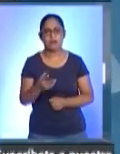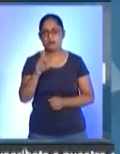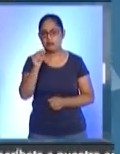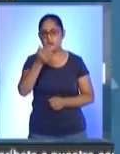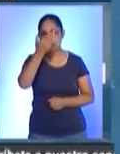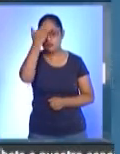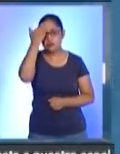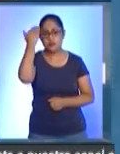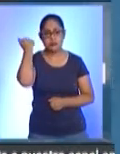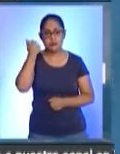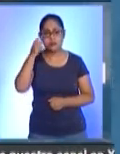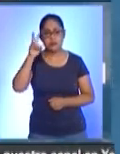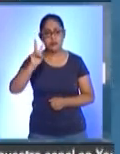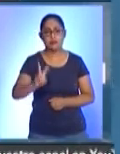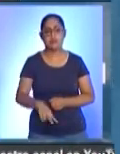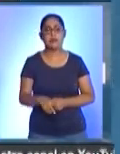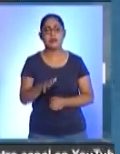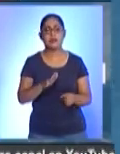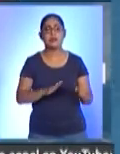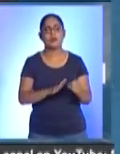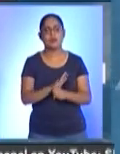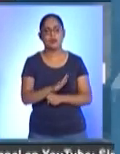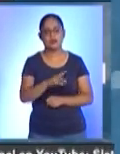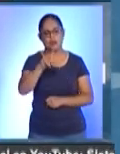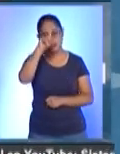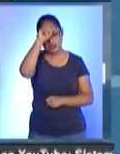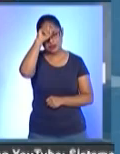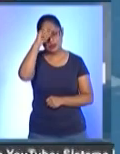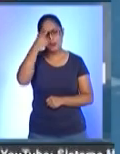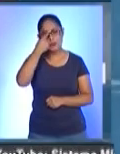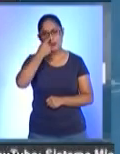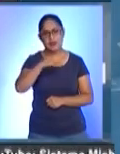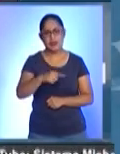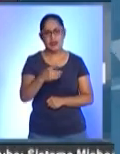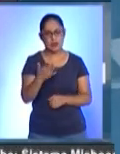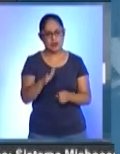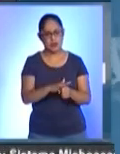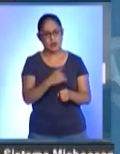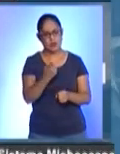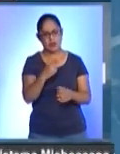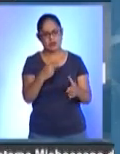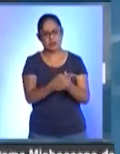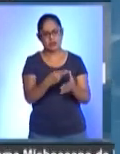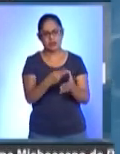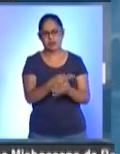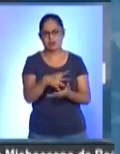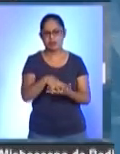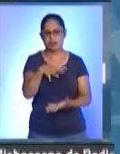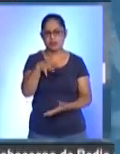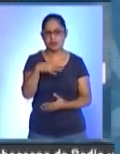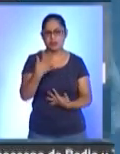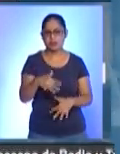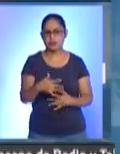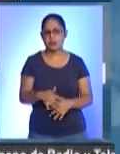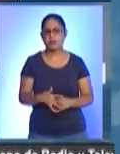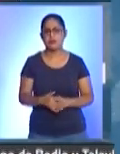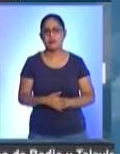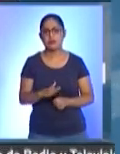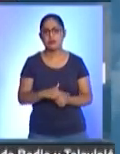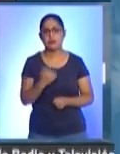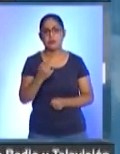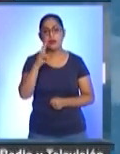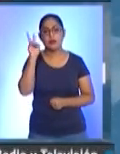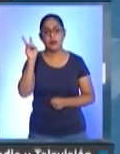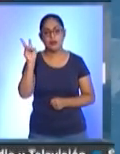en sí como un diagnóstico para poder decir esto es lo que está pasando, pero pues la